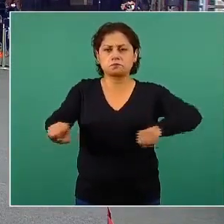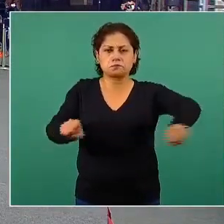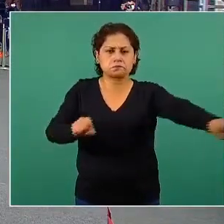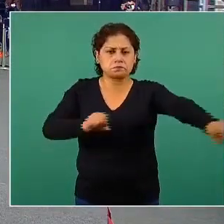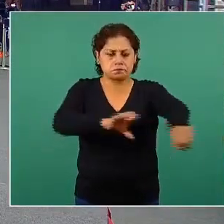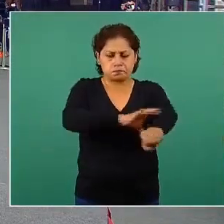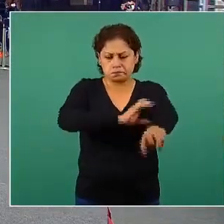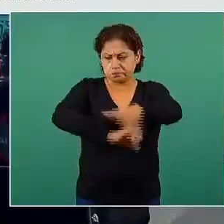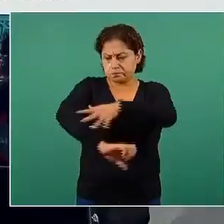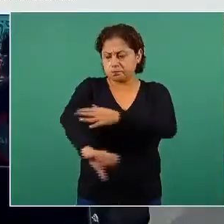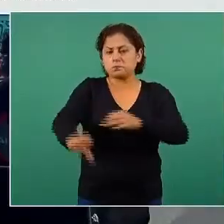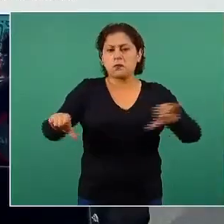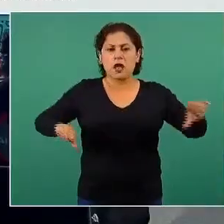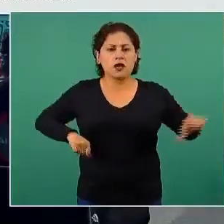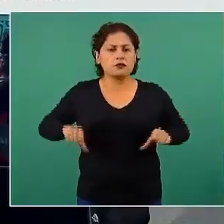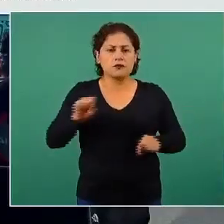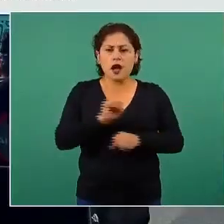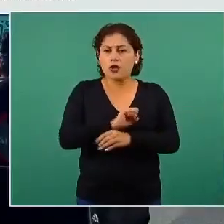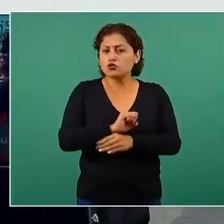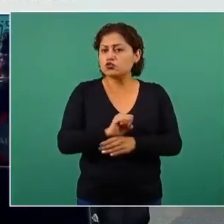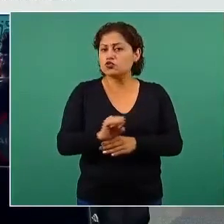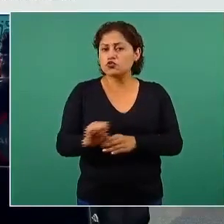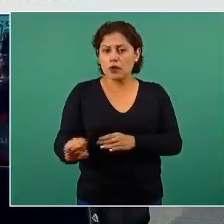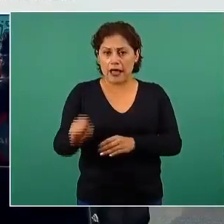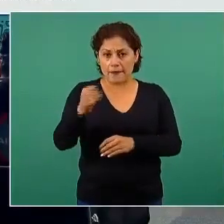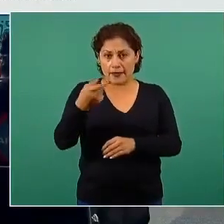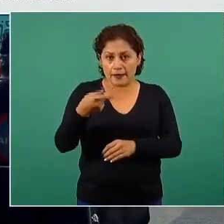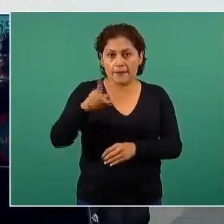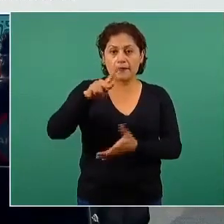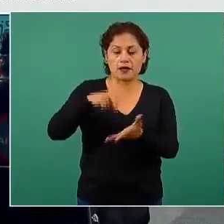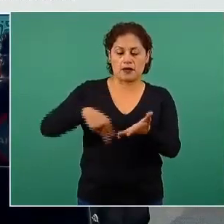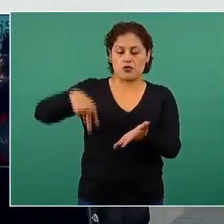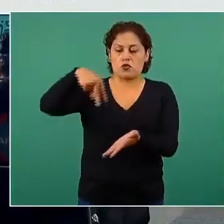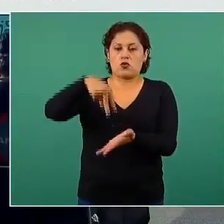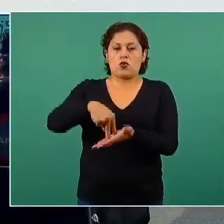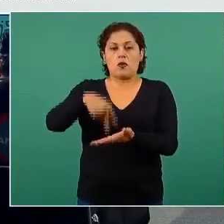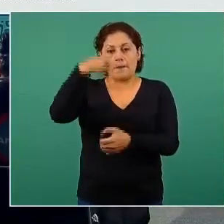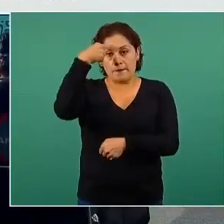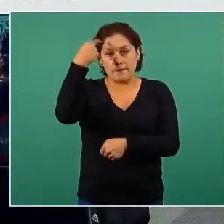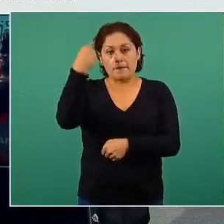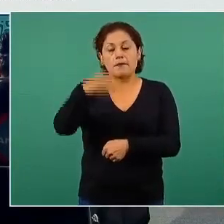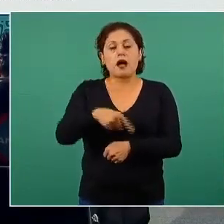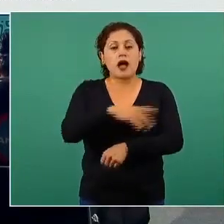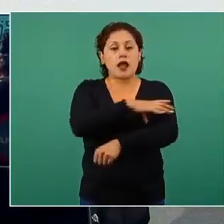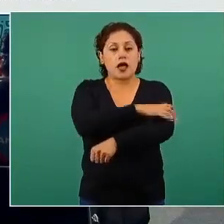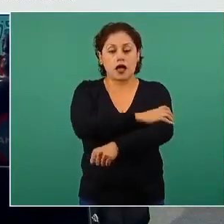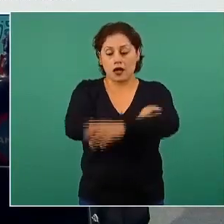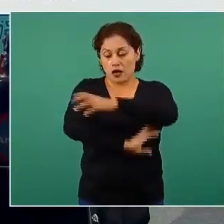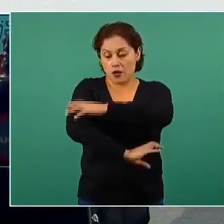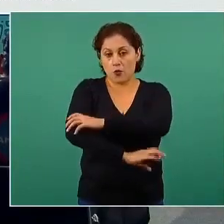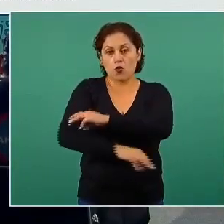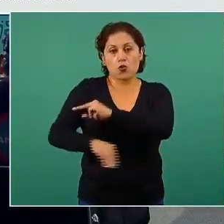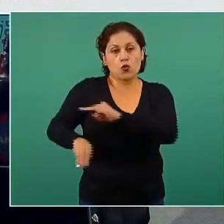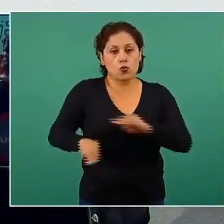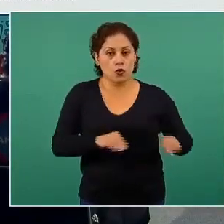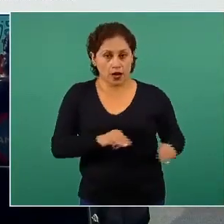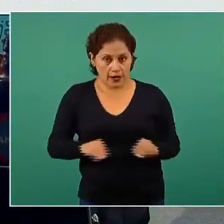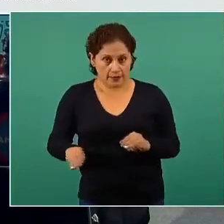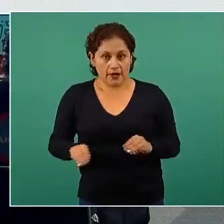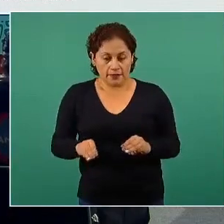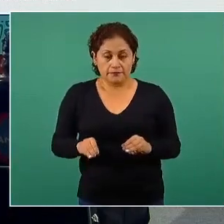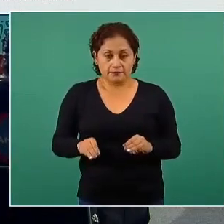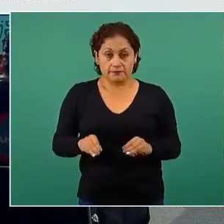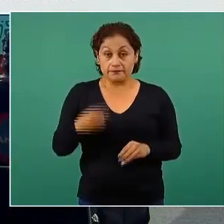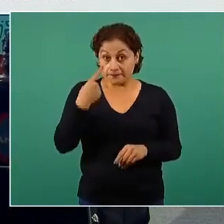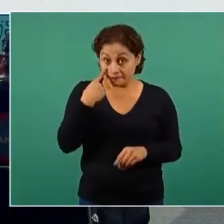algunas actividades para activar sus músculos. Es muy importante que interrumpamos el tiempo